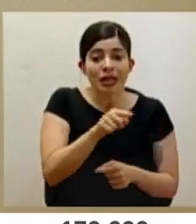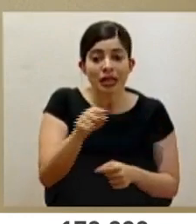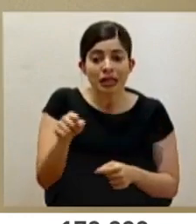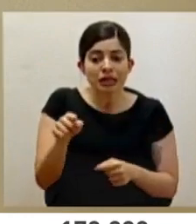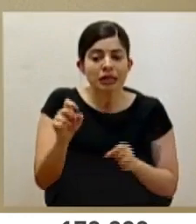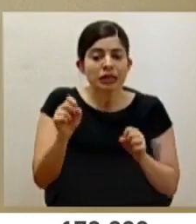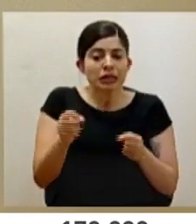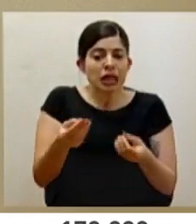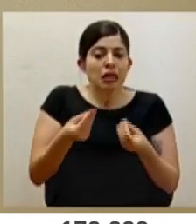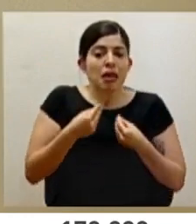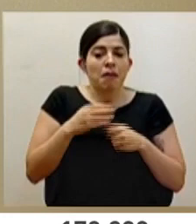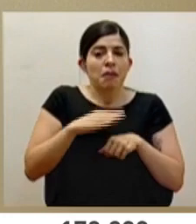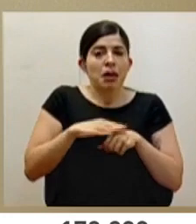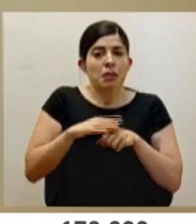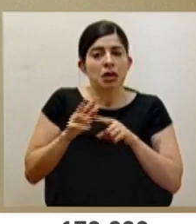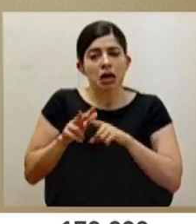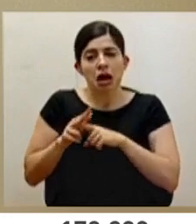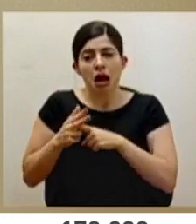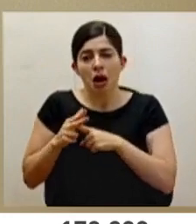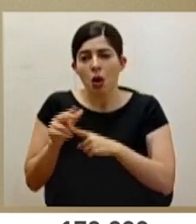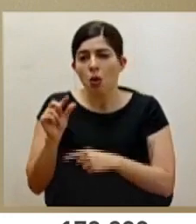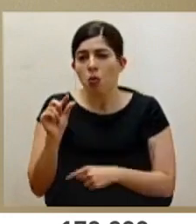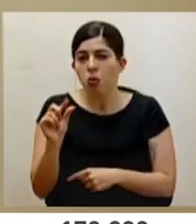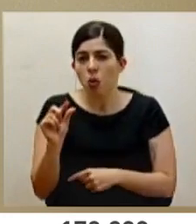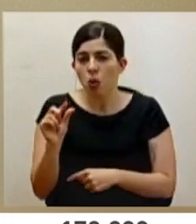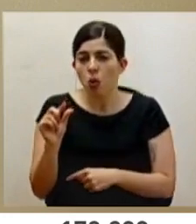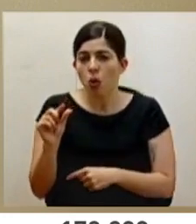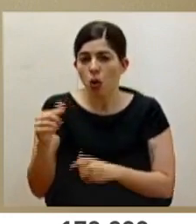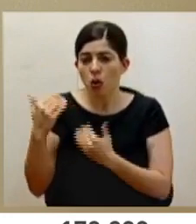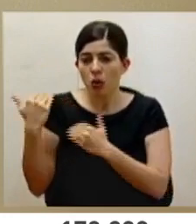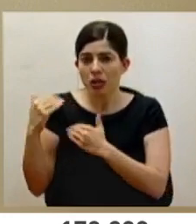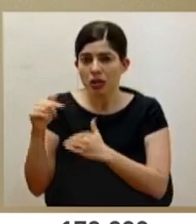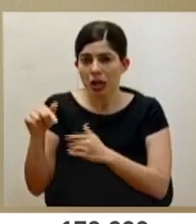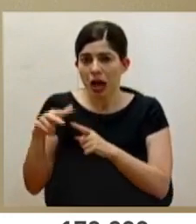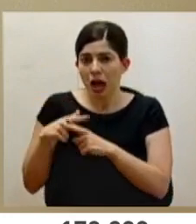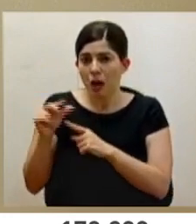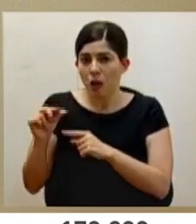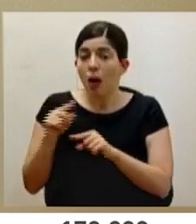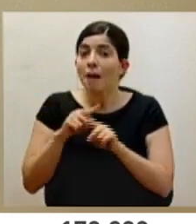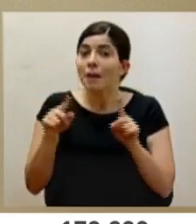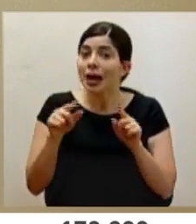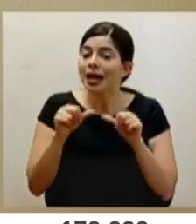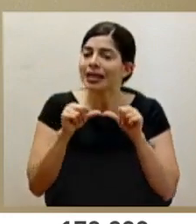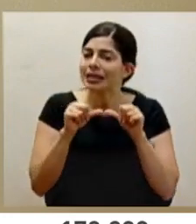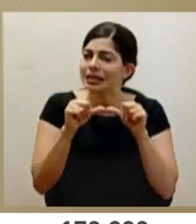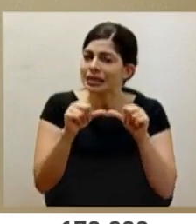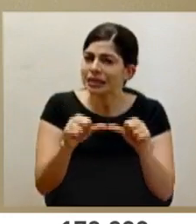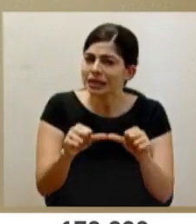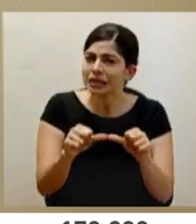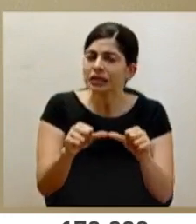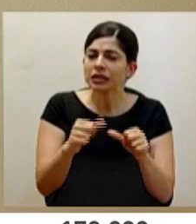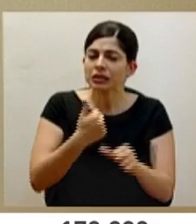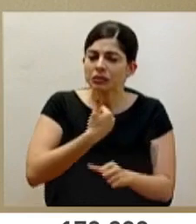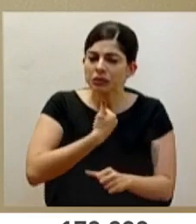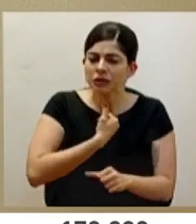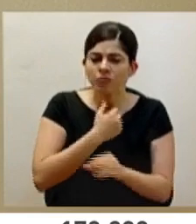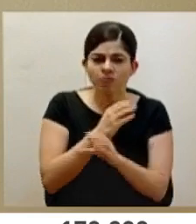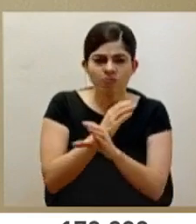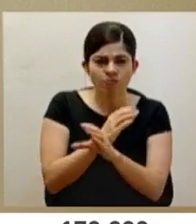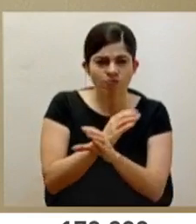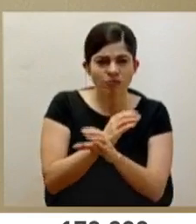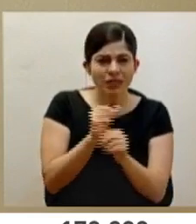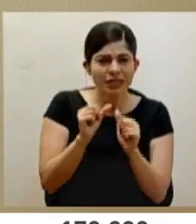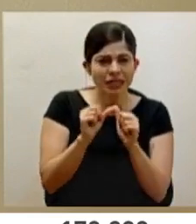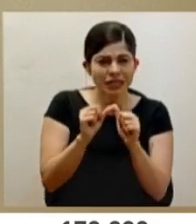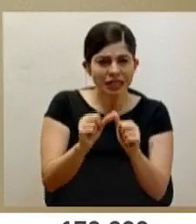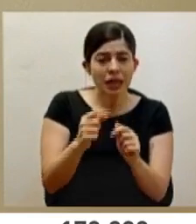tomar algunos ajustes en las medidas que tenemos que seguir y los instos que sigamos manteniendo nuestro cuidado y